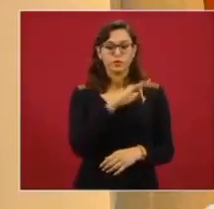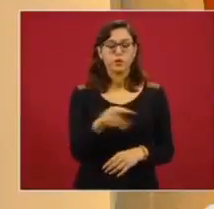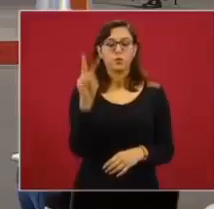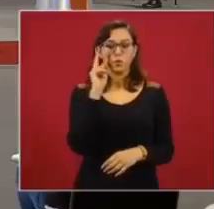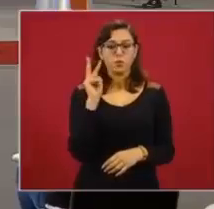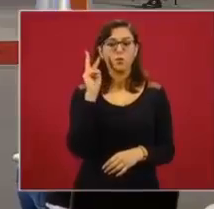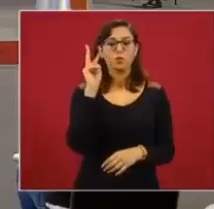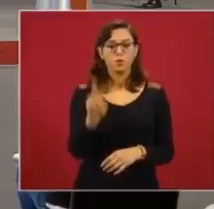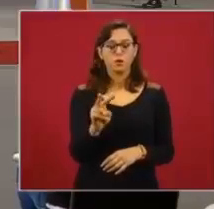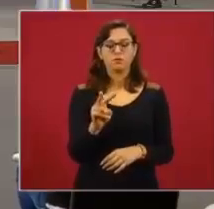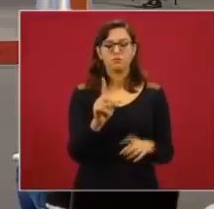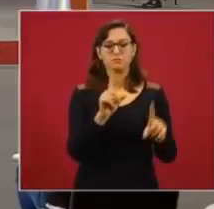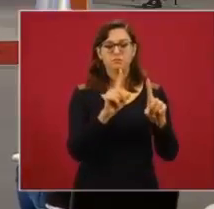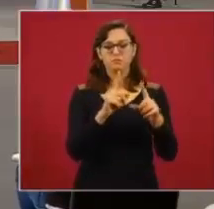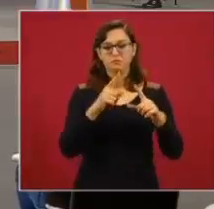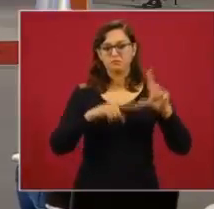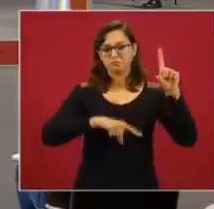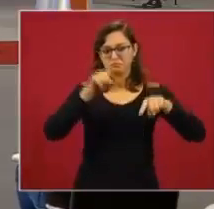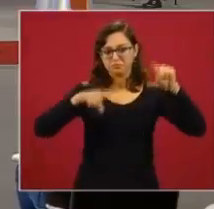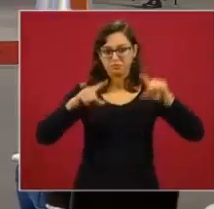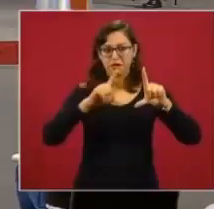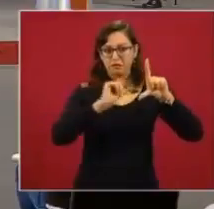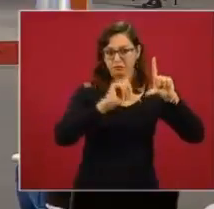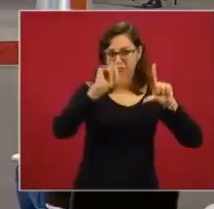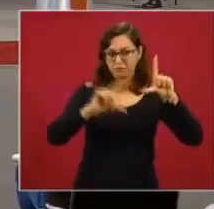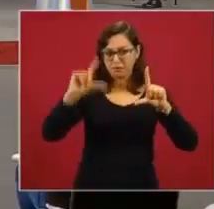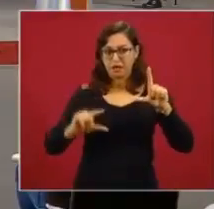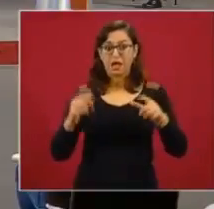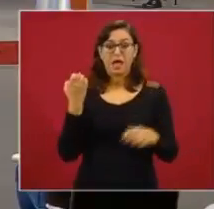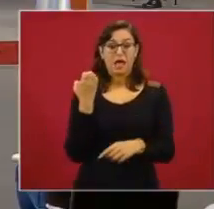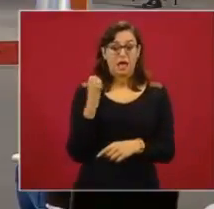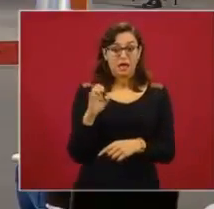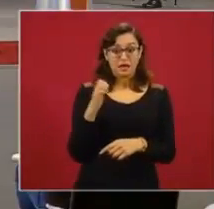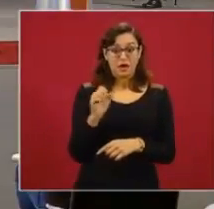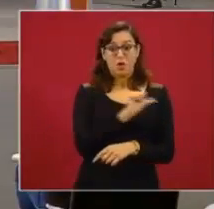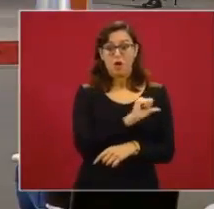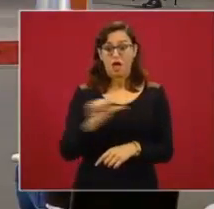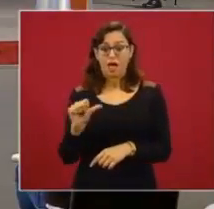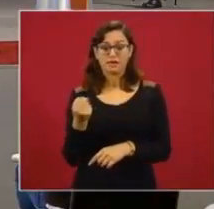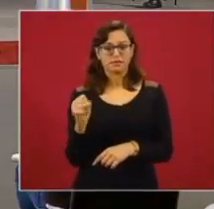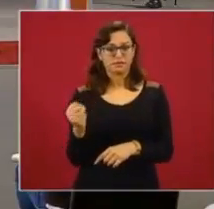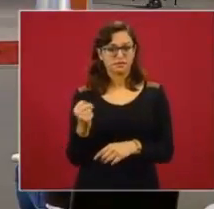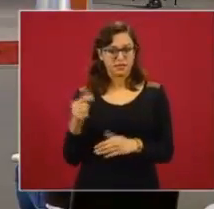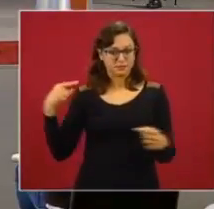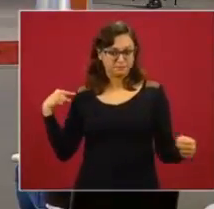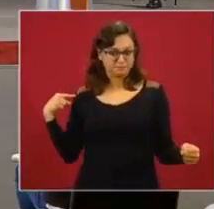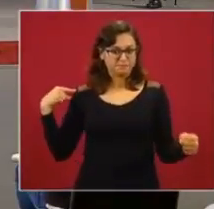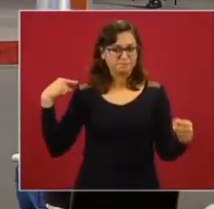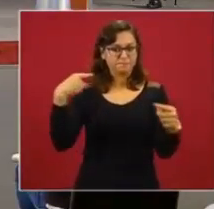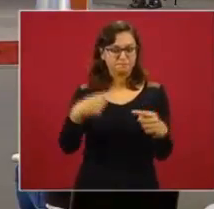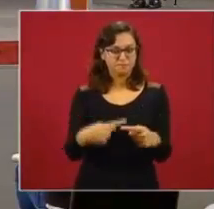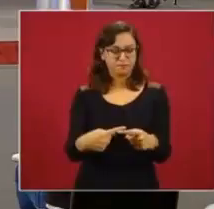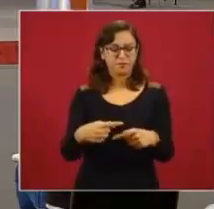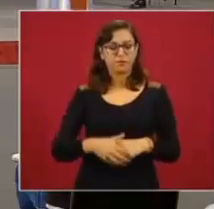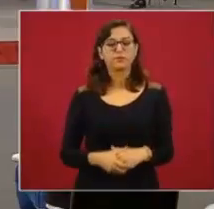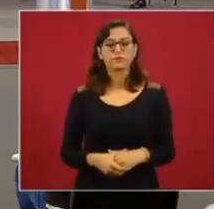lo del mes. Aquí tenemos en las gráficas, en todas, desde enero hasta septiembre, lo que llevamos de septiembre.